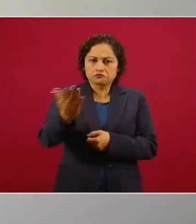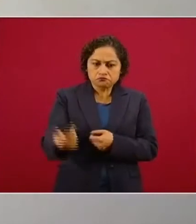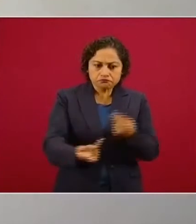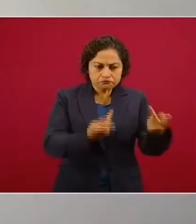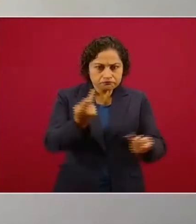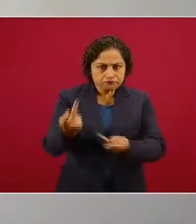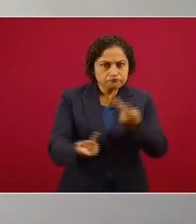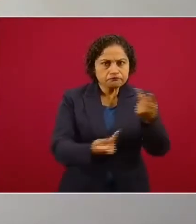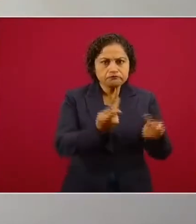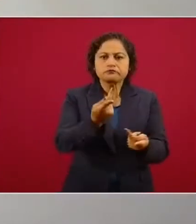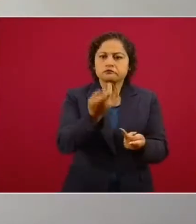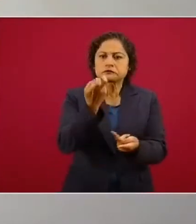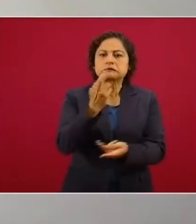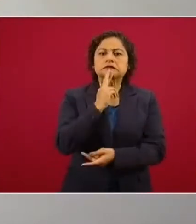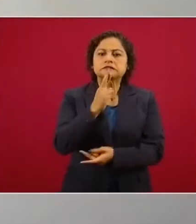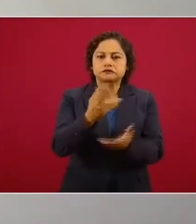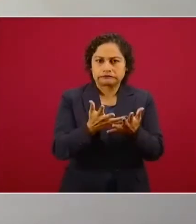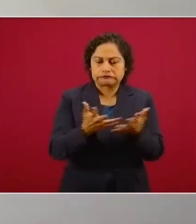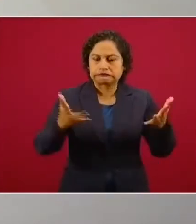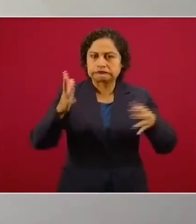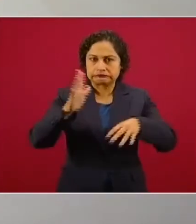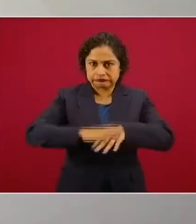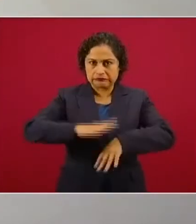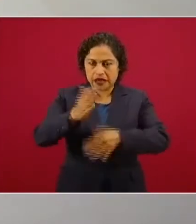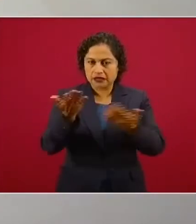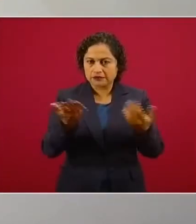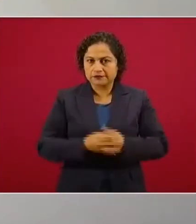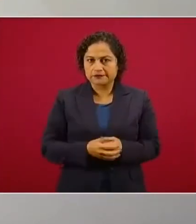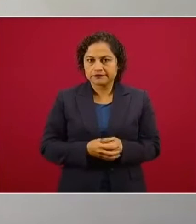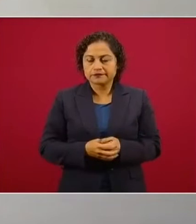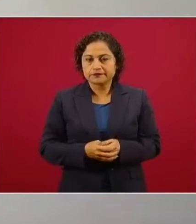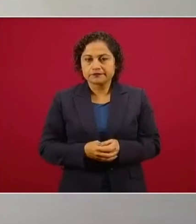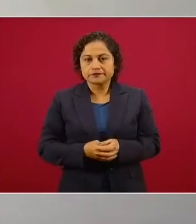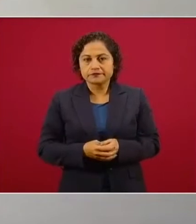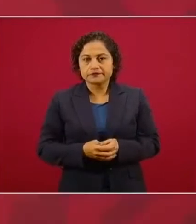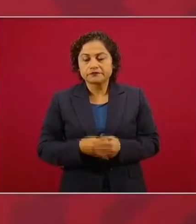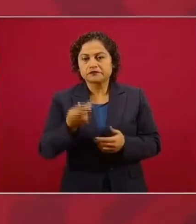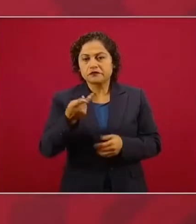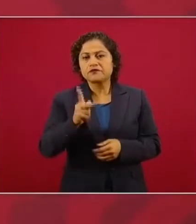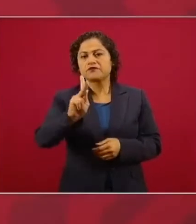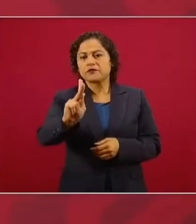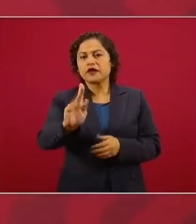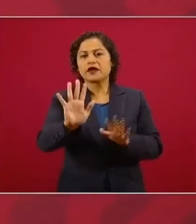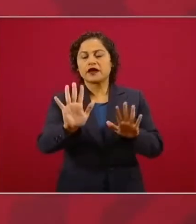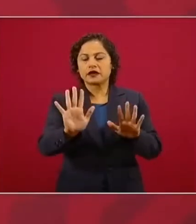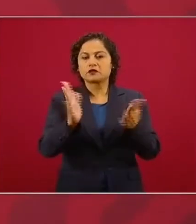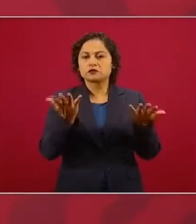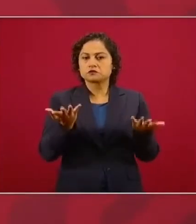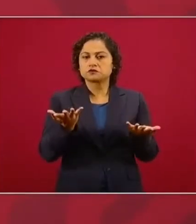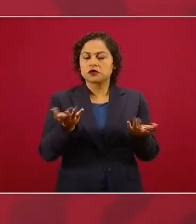respuestas. Nada más estamos